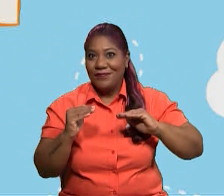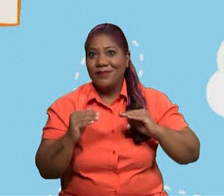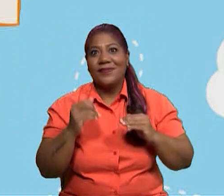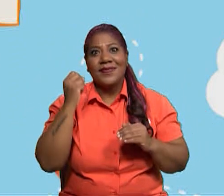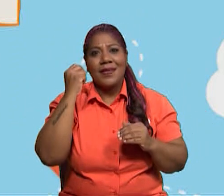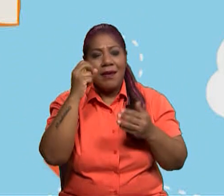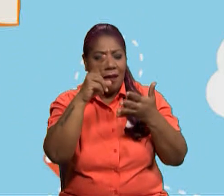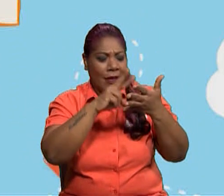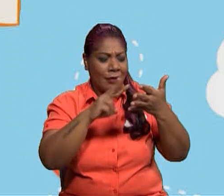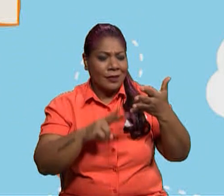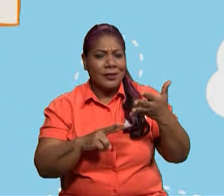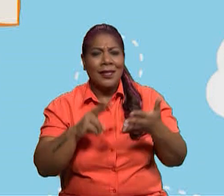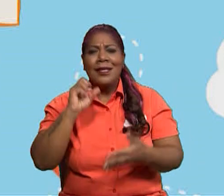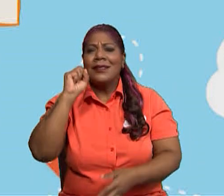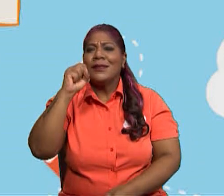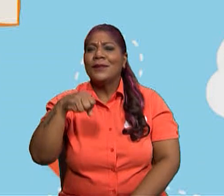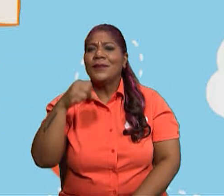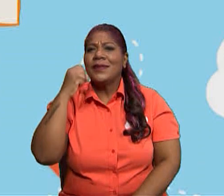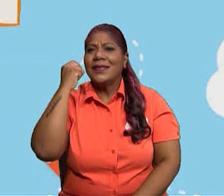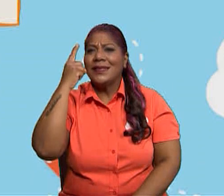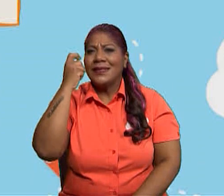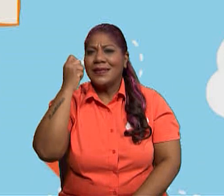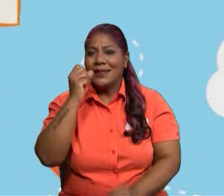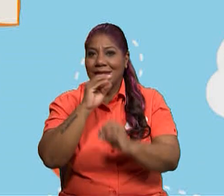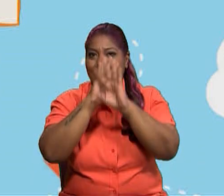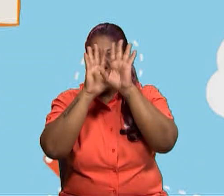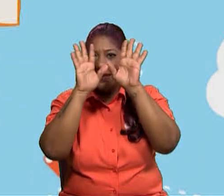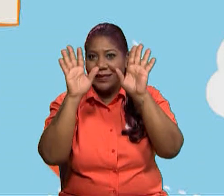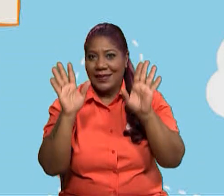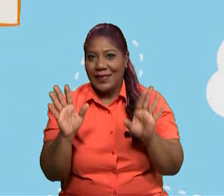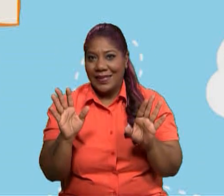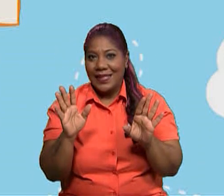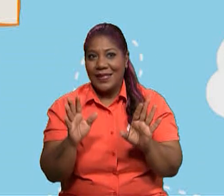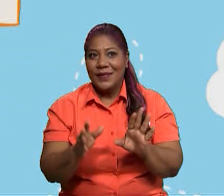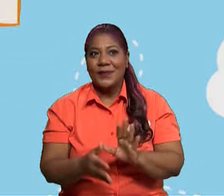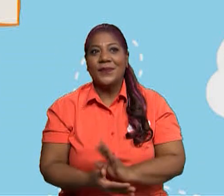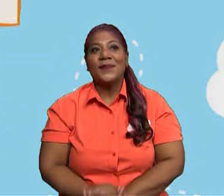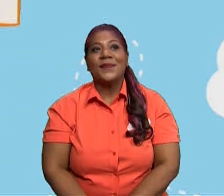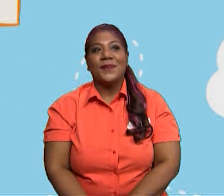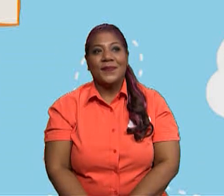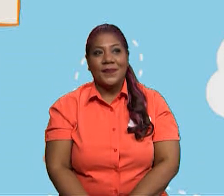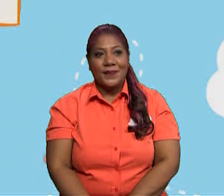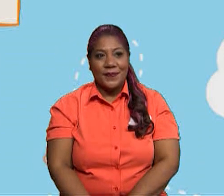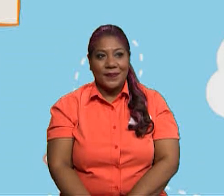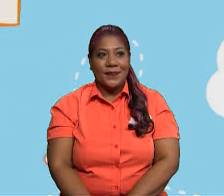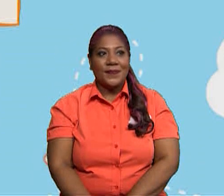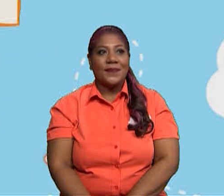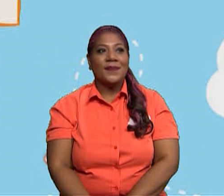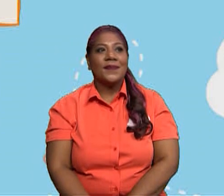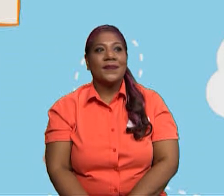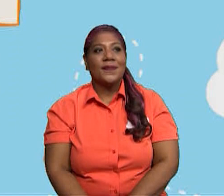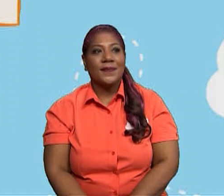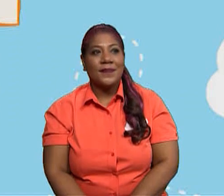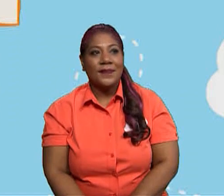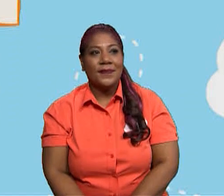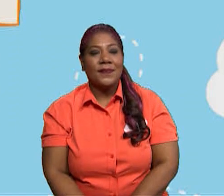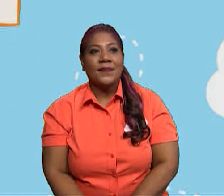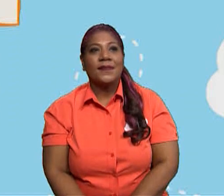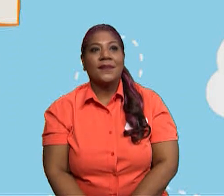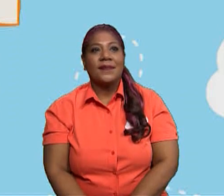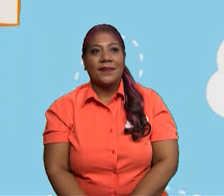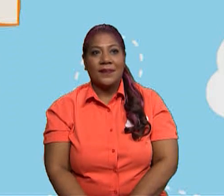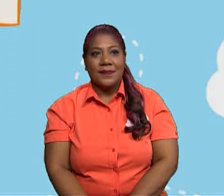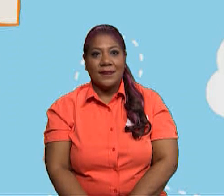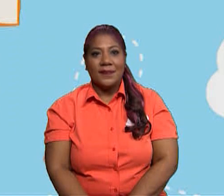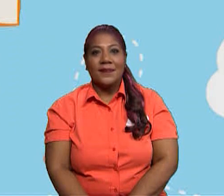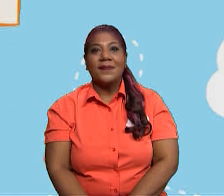dulce y normalmente se alimentan de otros peces. Maestra, ese texto expositivo está como extraño, inicia